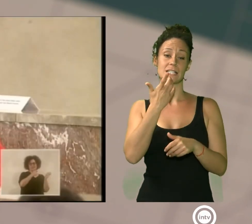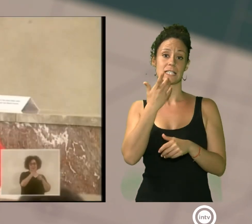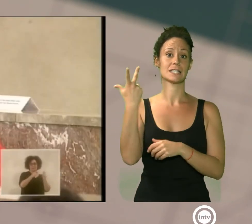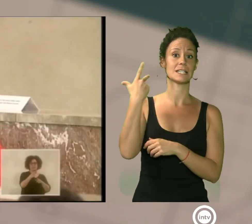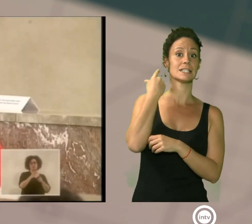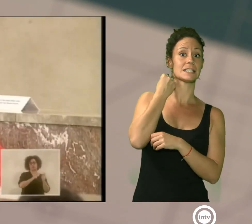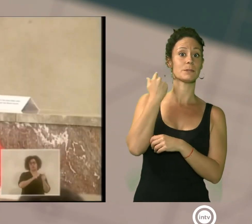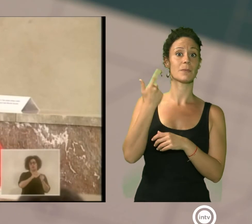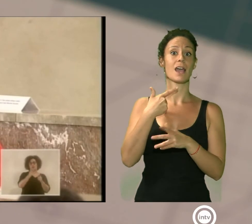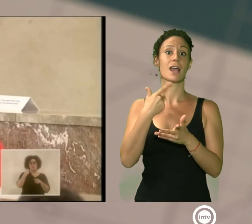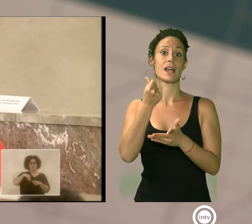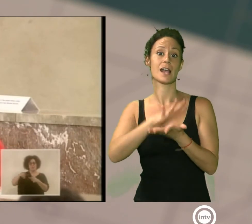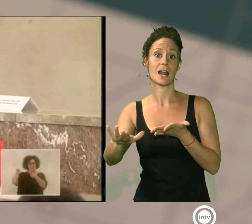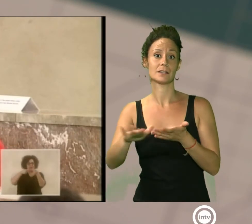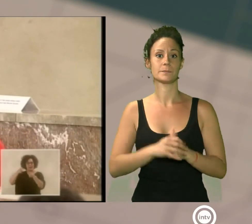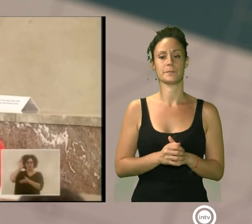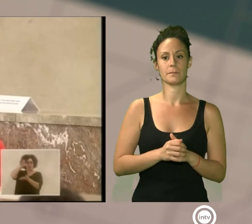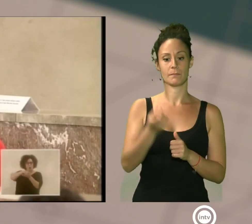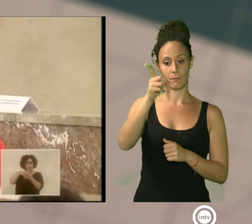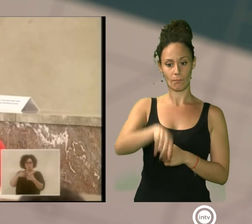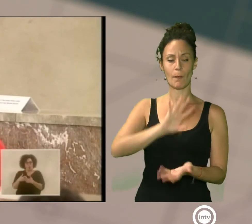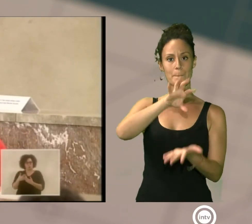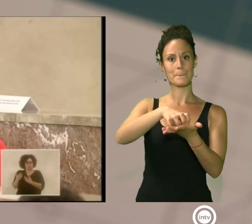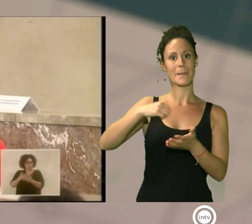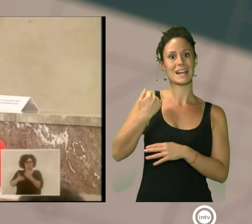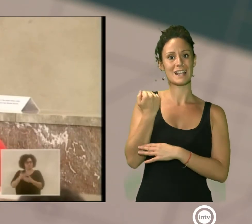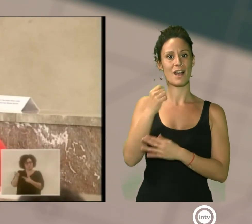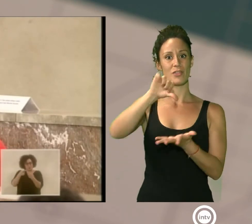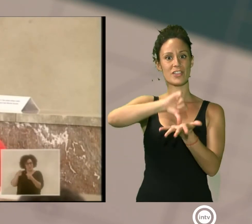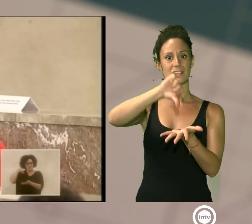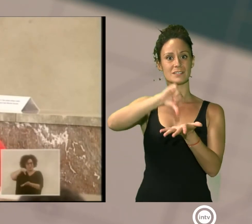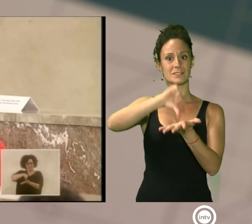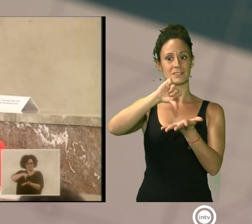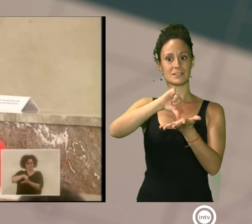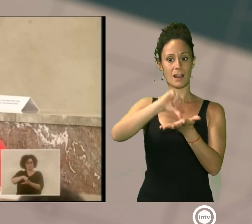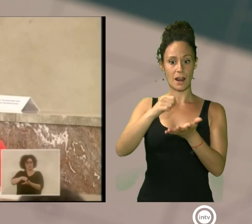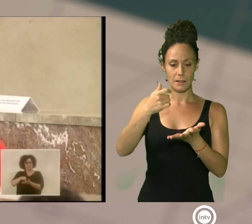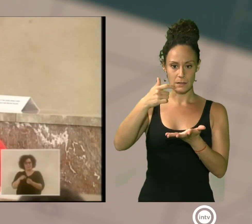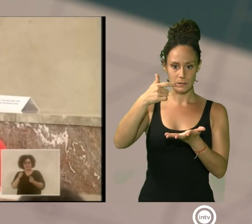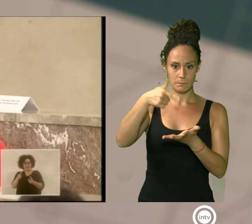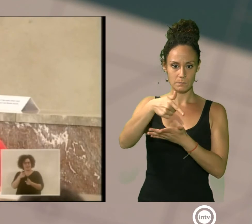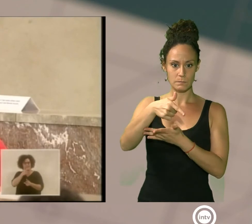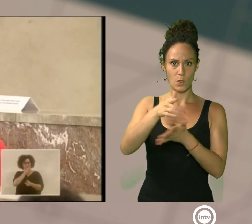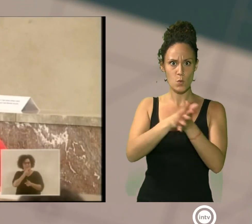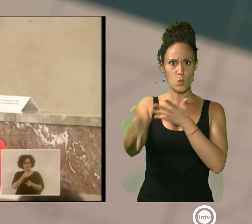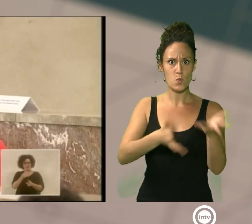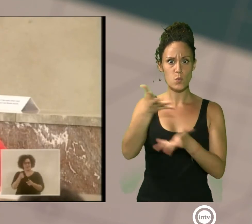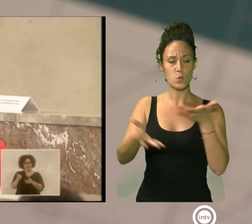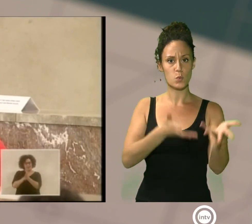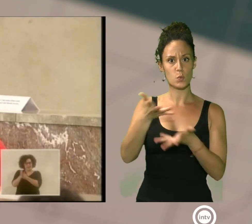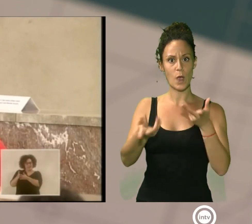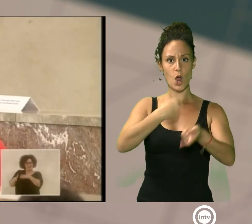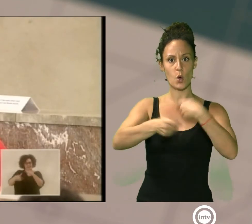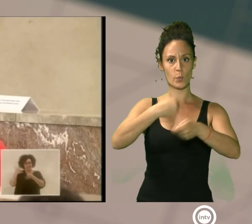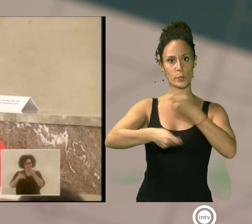central sea ese verdadero motor del comercio del centro. Un motor que facilite, que se dinamice el